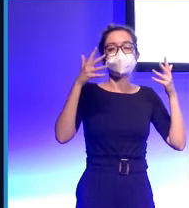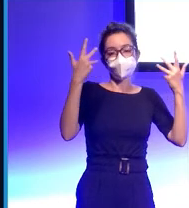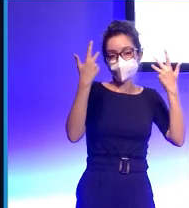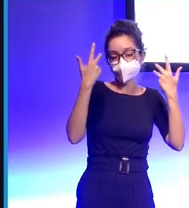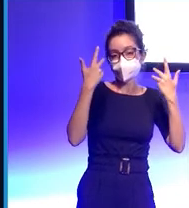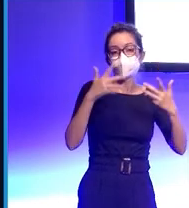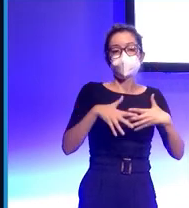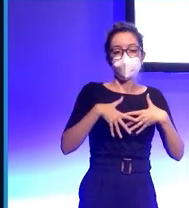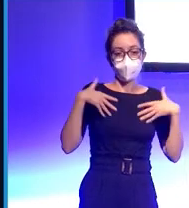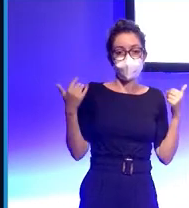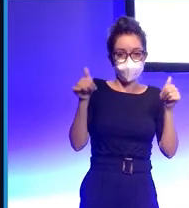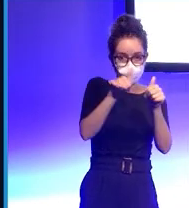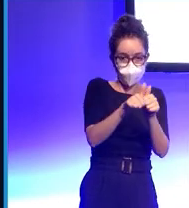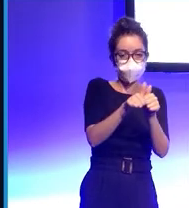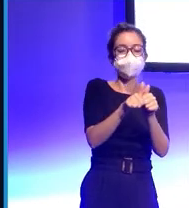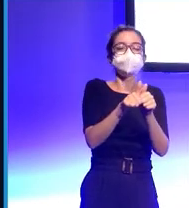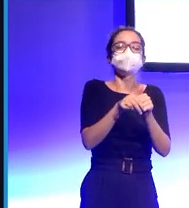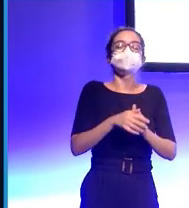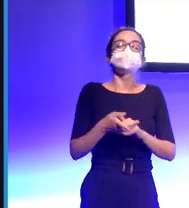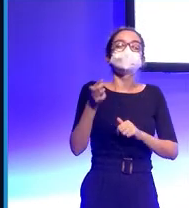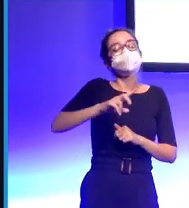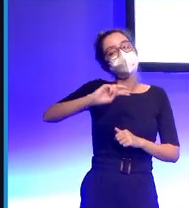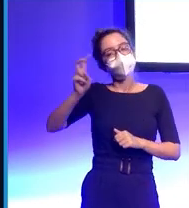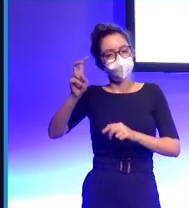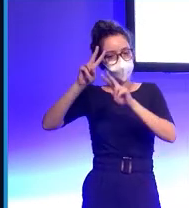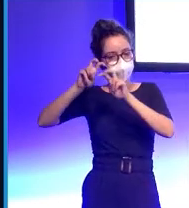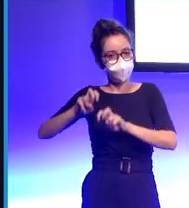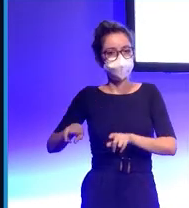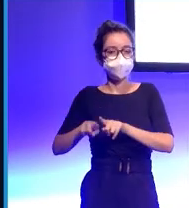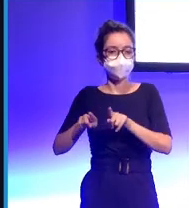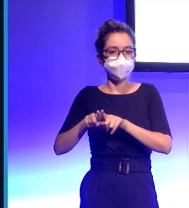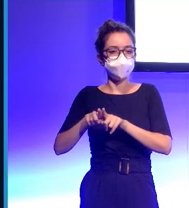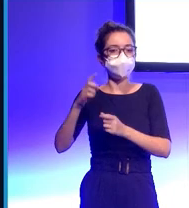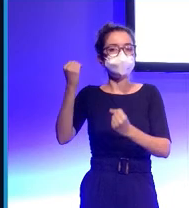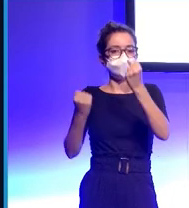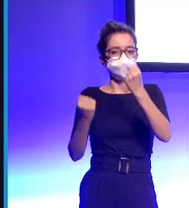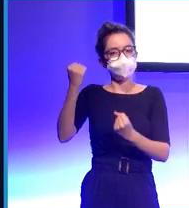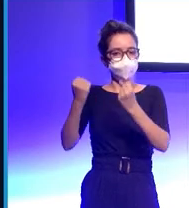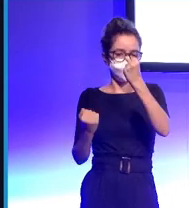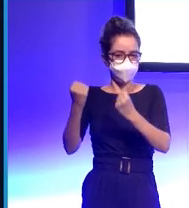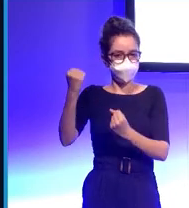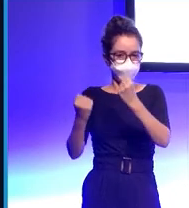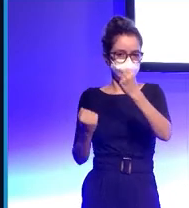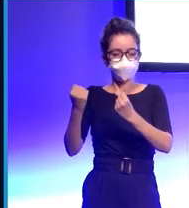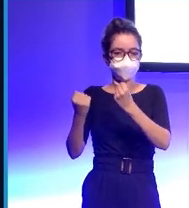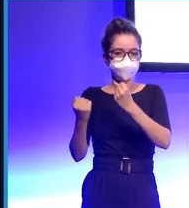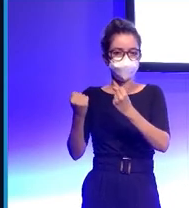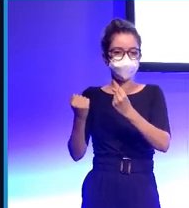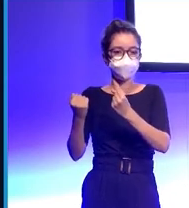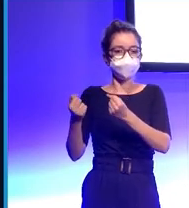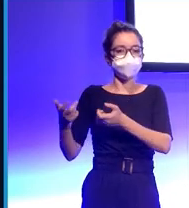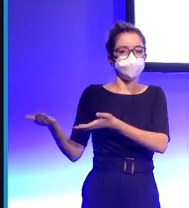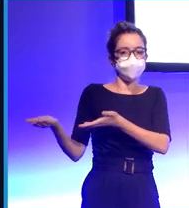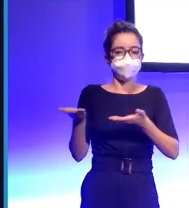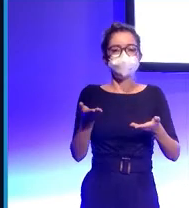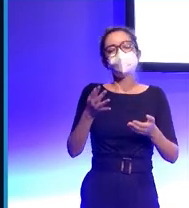luego otra línea de investigación que tenemos en activo es la conducción asistida. Entonces, ¿qué es la conducción asistida? Se habla mucho de